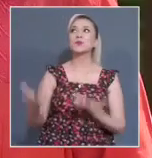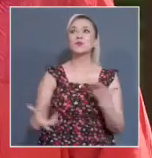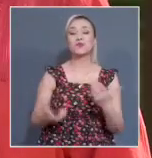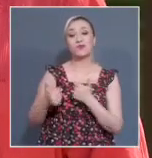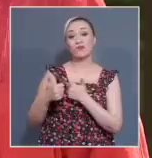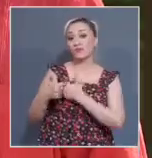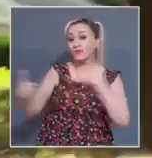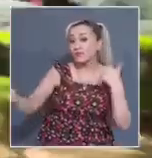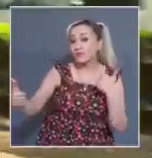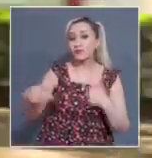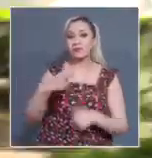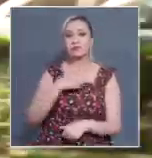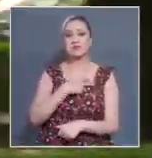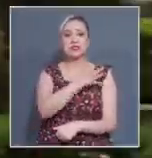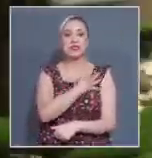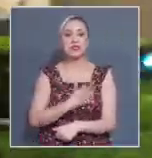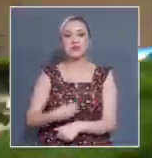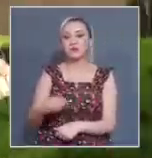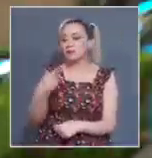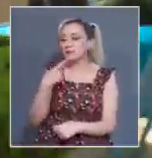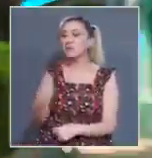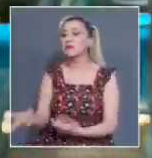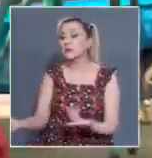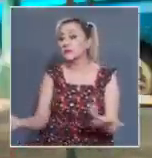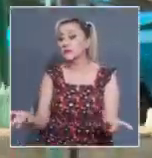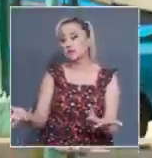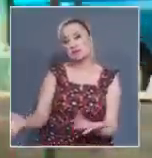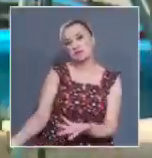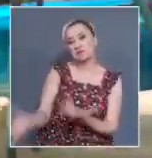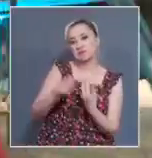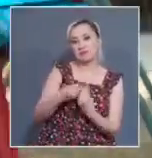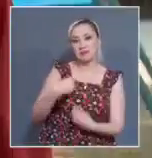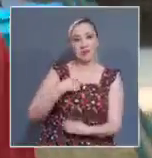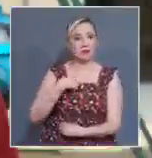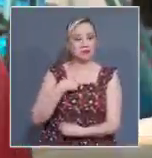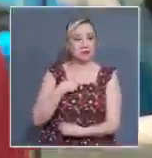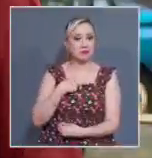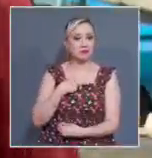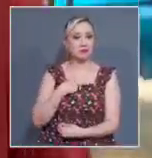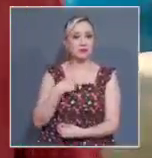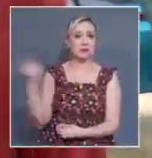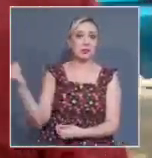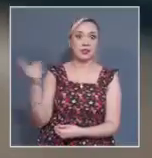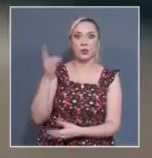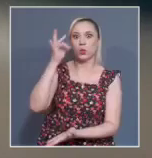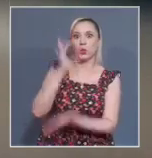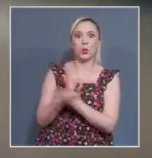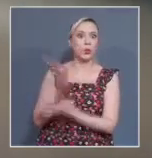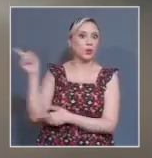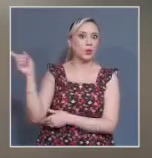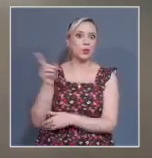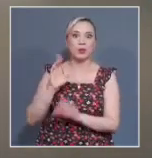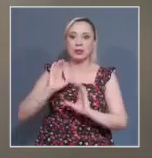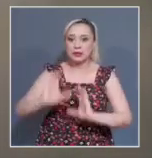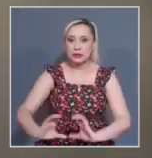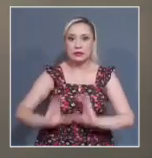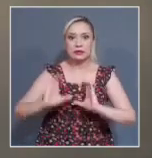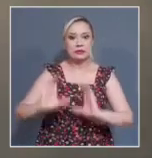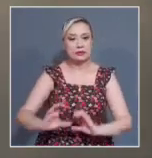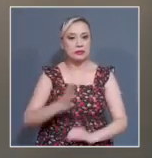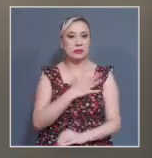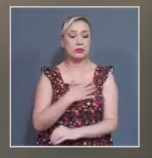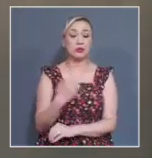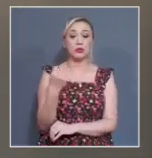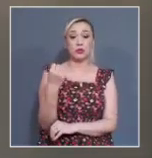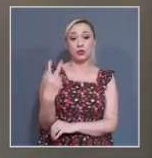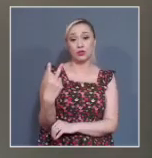decidieron quedarse conmigo. Desde hace cuatro años, Antonio se convirtió en el único cuidador de sus dos hijos. Desde entonces ha cumplido con